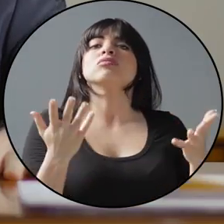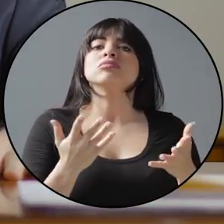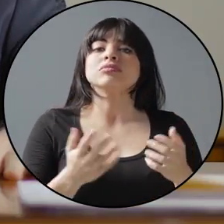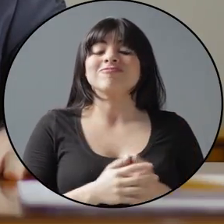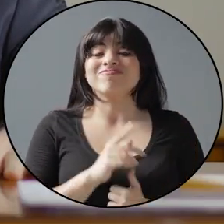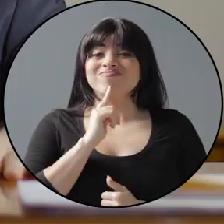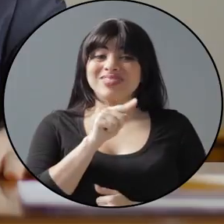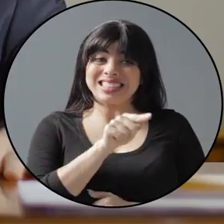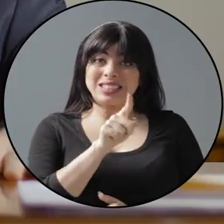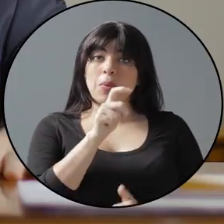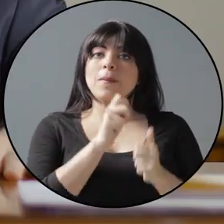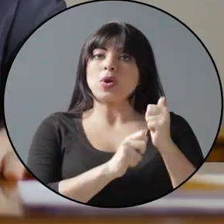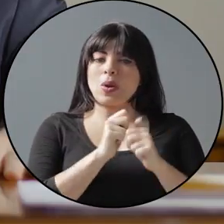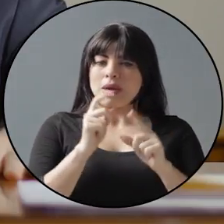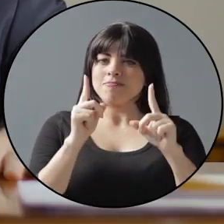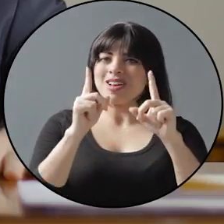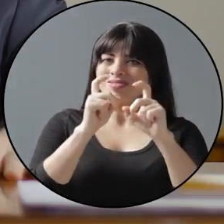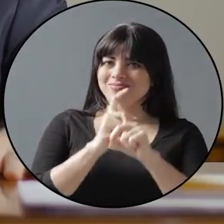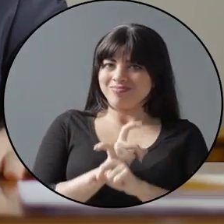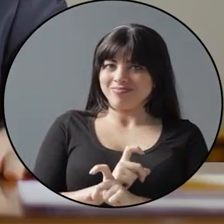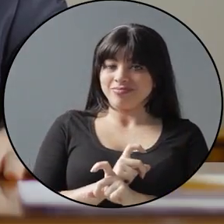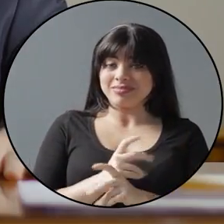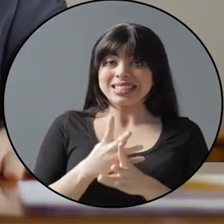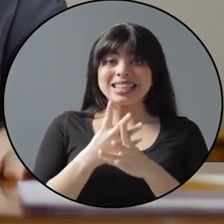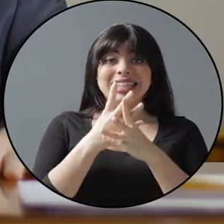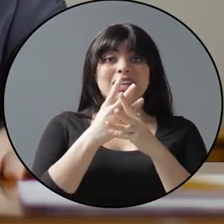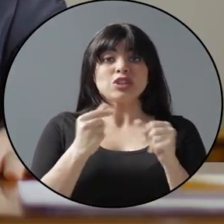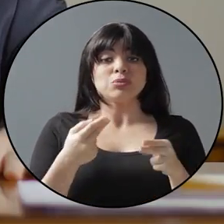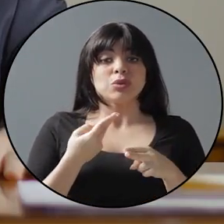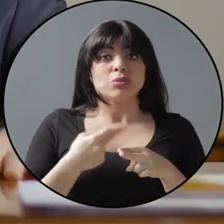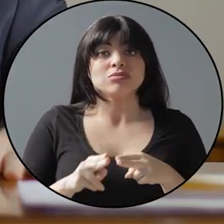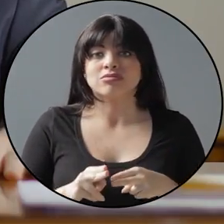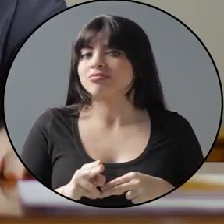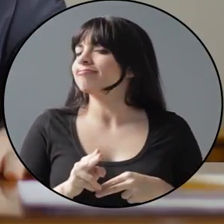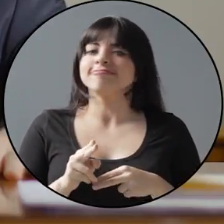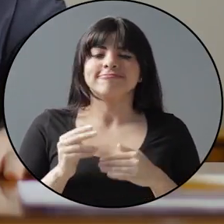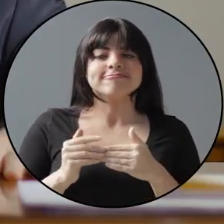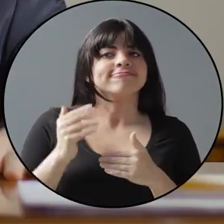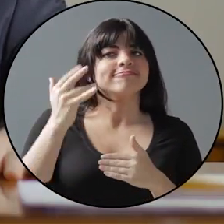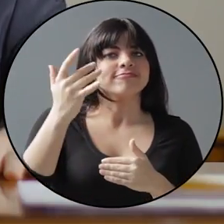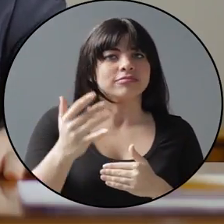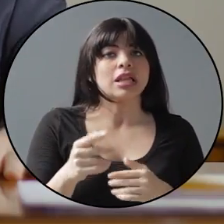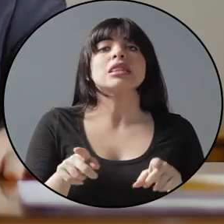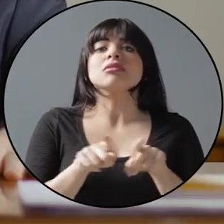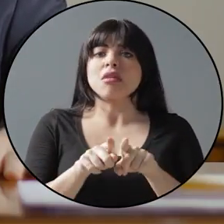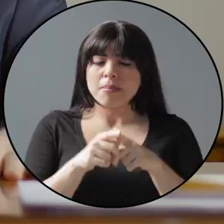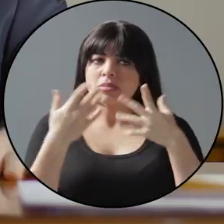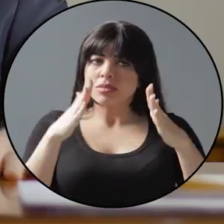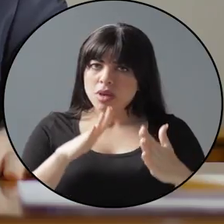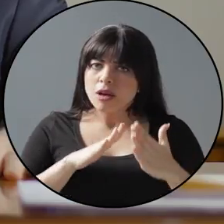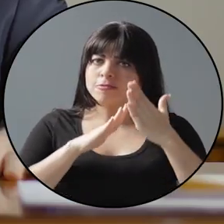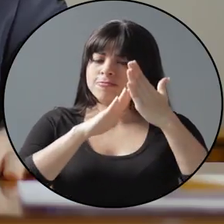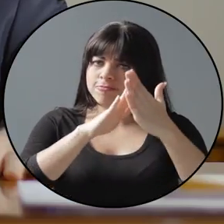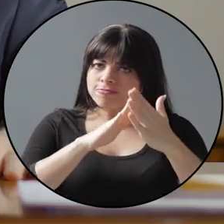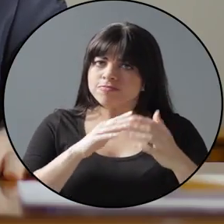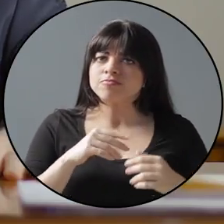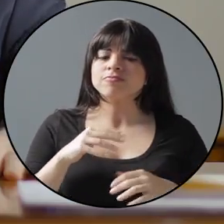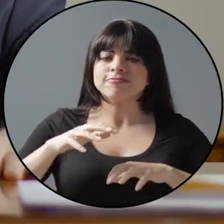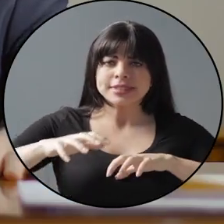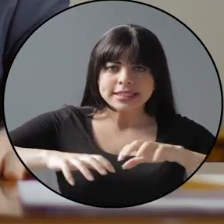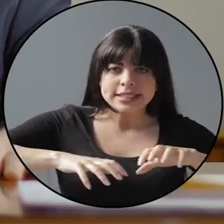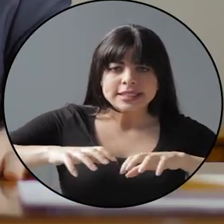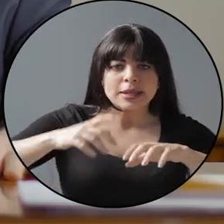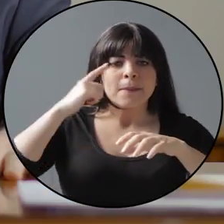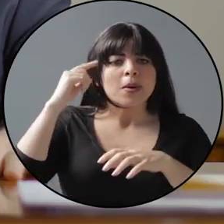Esto es un problema complejo que no tendrá resultados a corto plazo. También lo estamos enfrentando